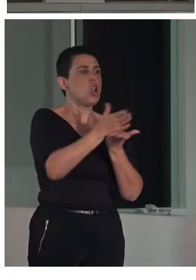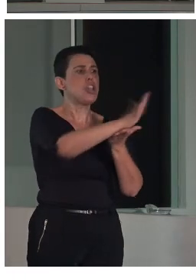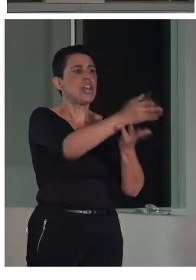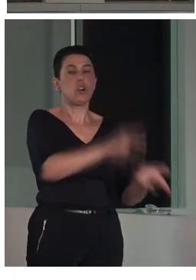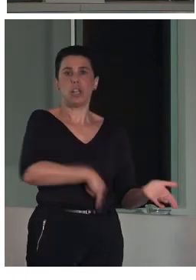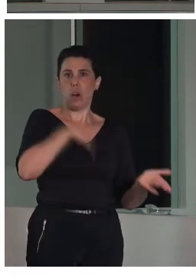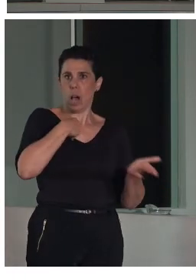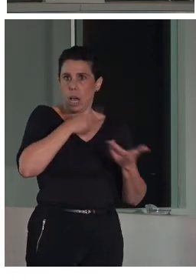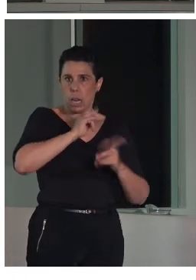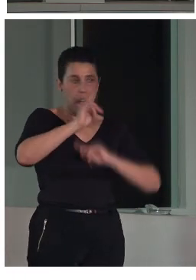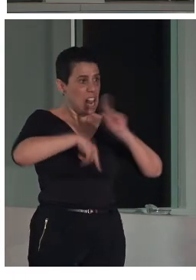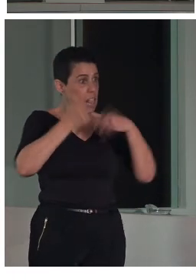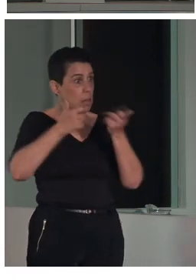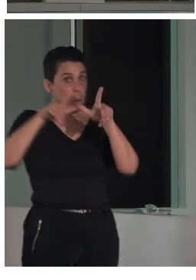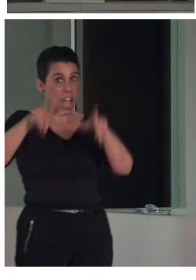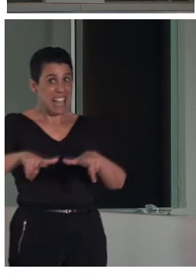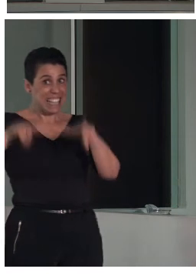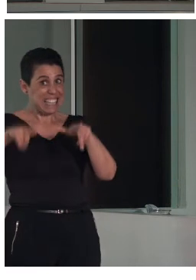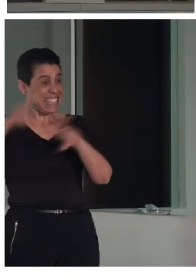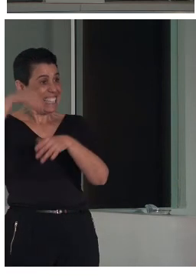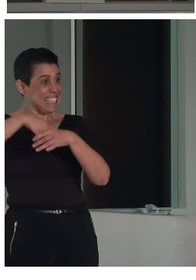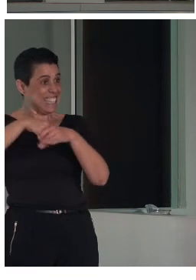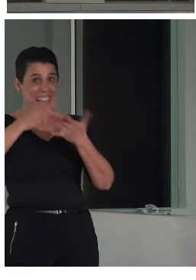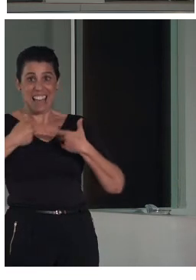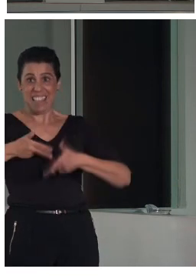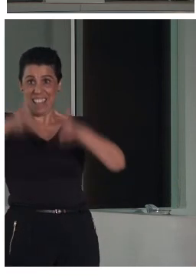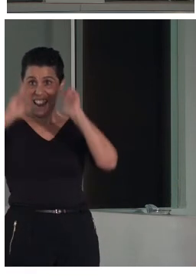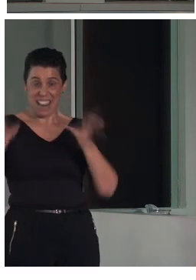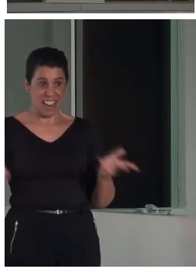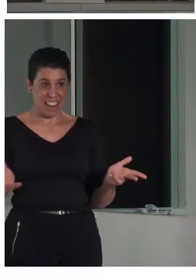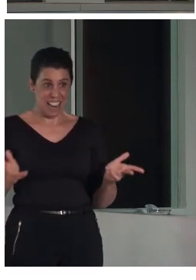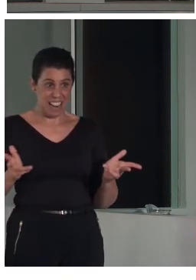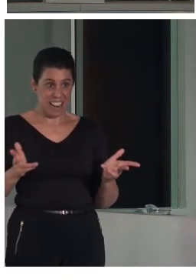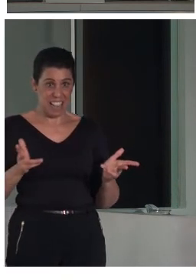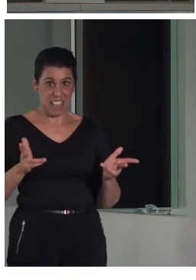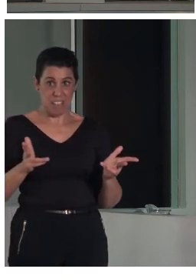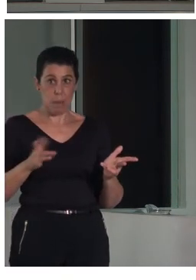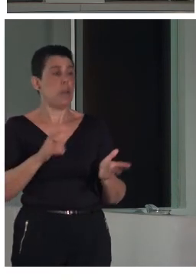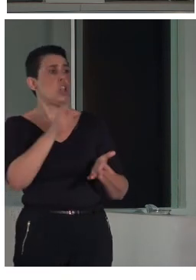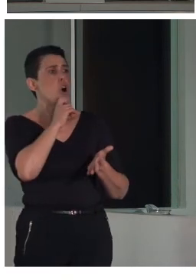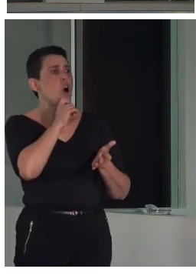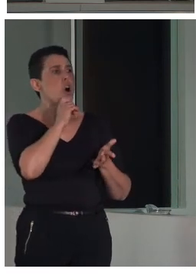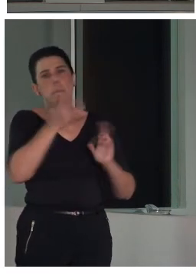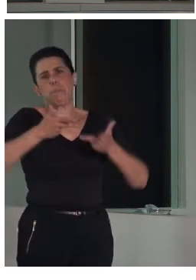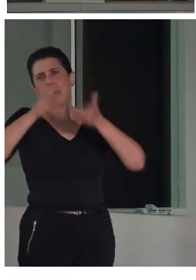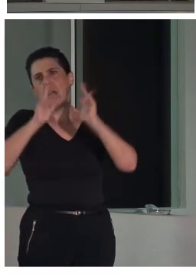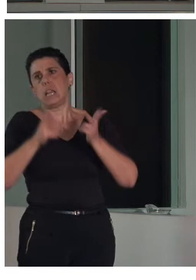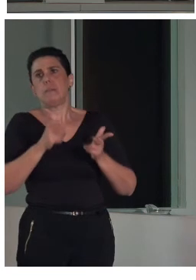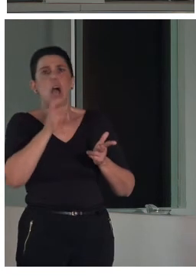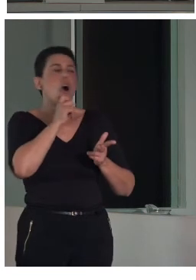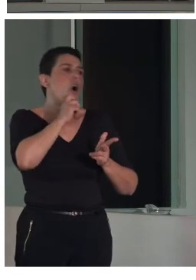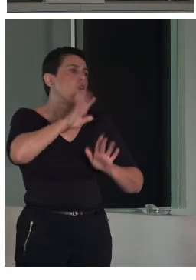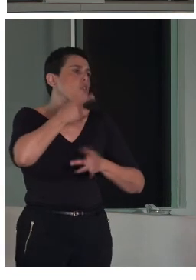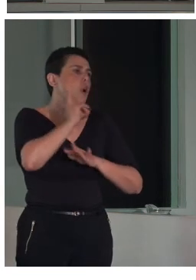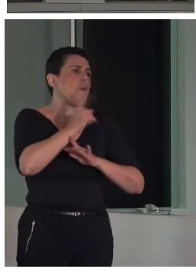dentro de la sala lo que quisiera hiciera el recorrido dentro de la sala de manera libre pero no pautada a cómo se tiene que ver en función